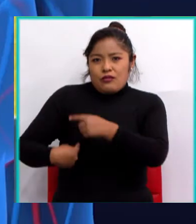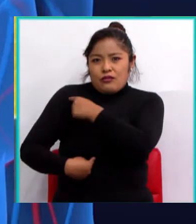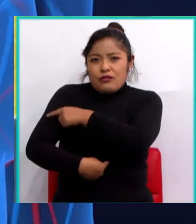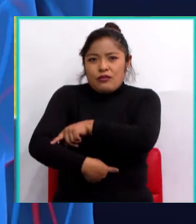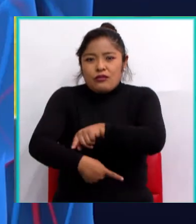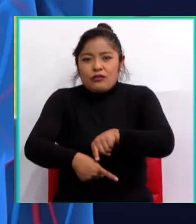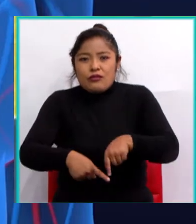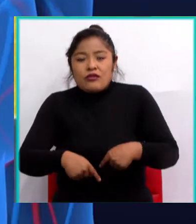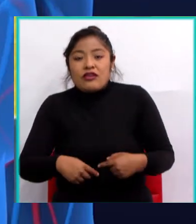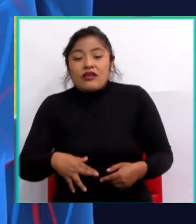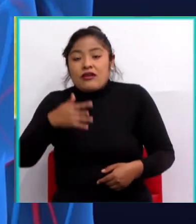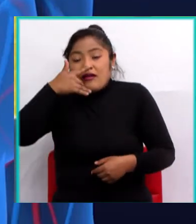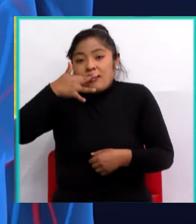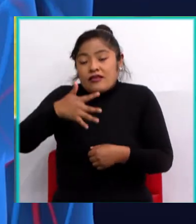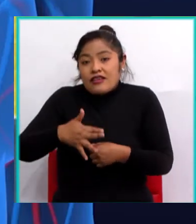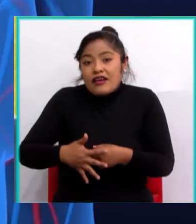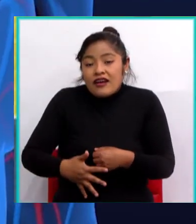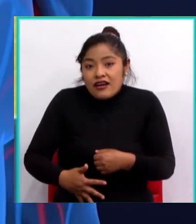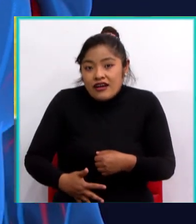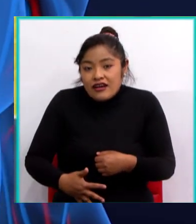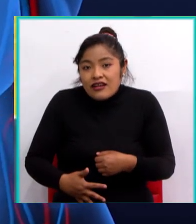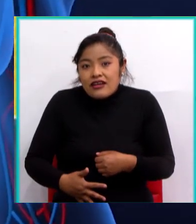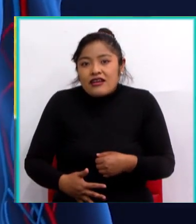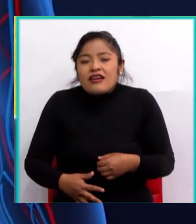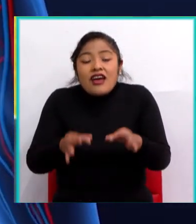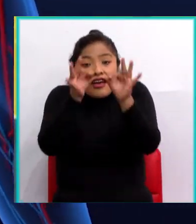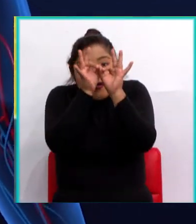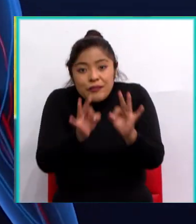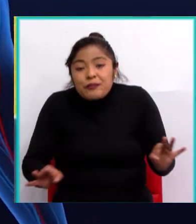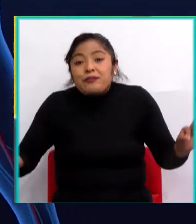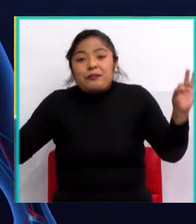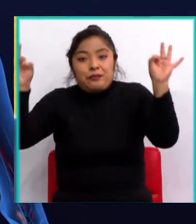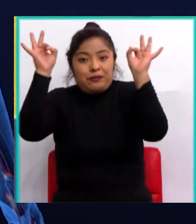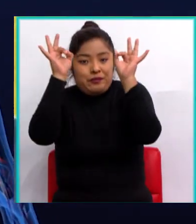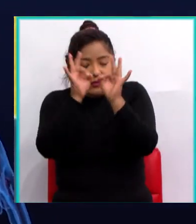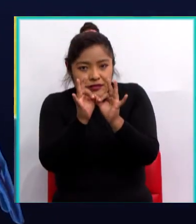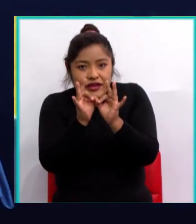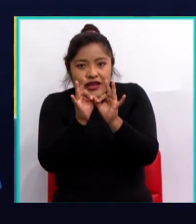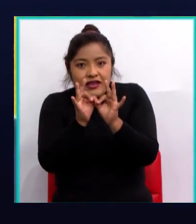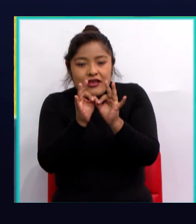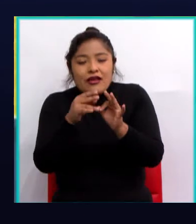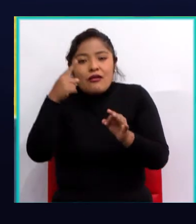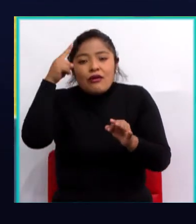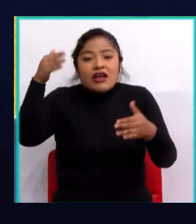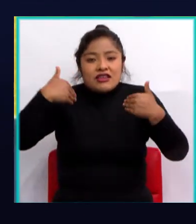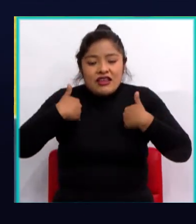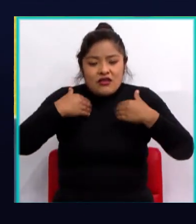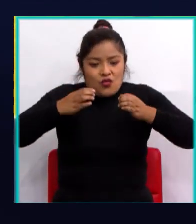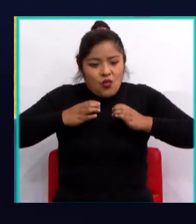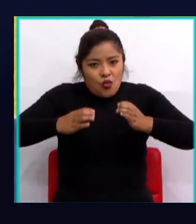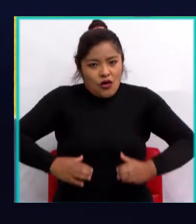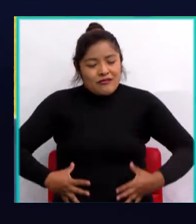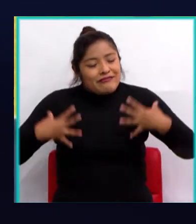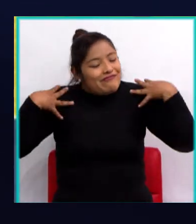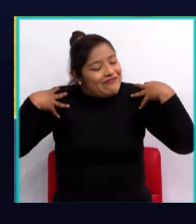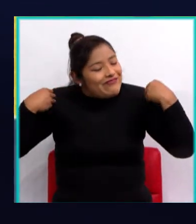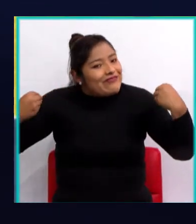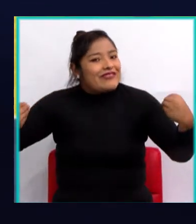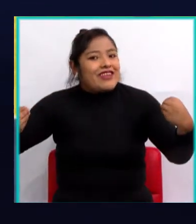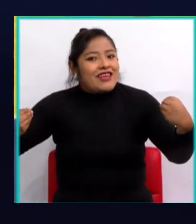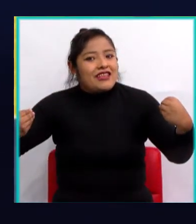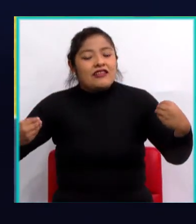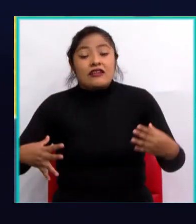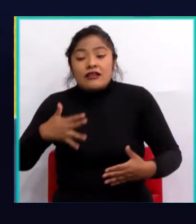Bueno, la circulación de la sangre es esencial para mantener un cuerpo sano. La sangre es